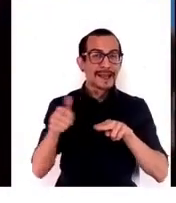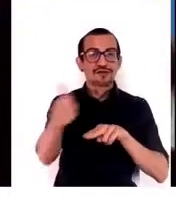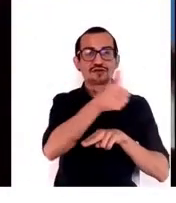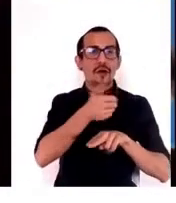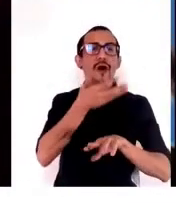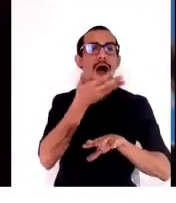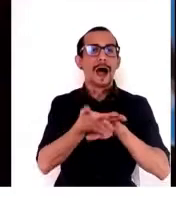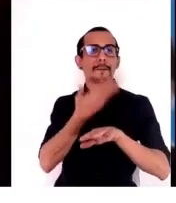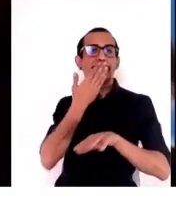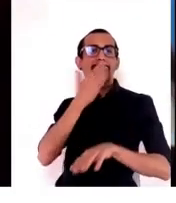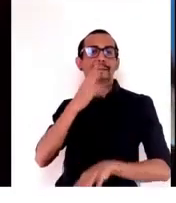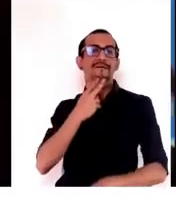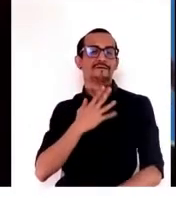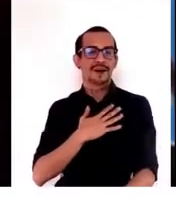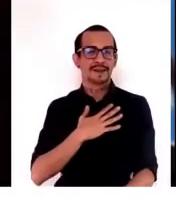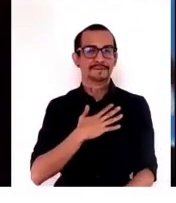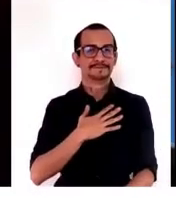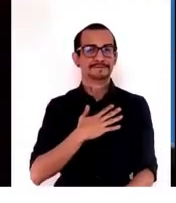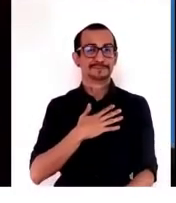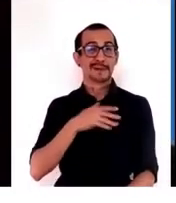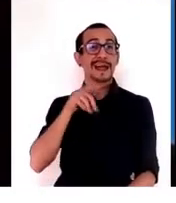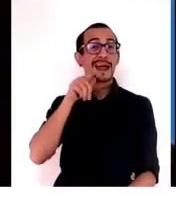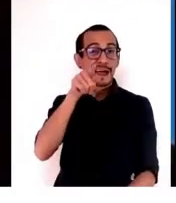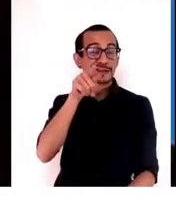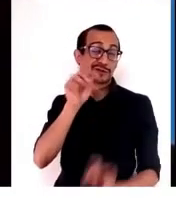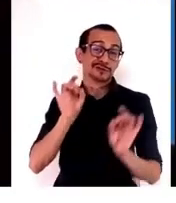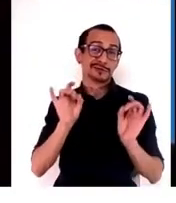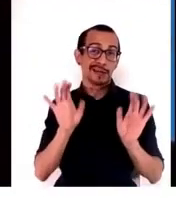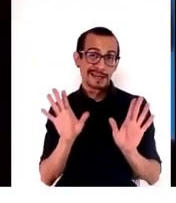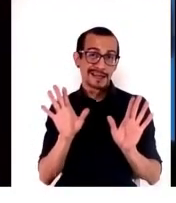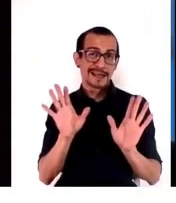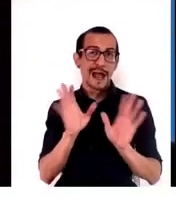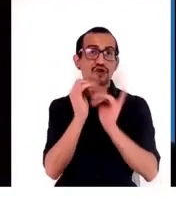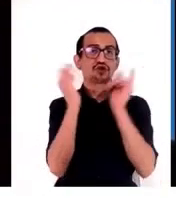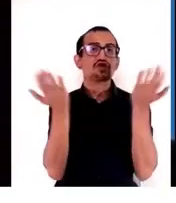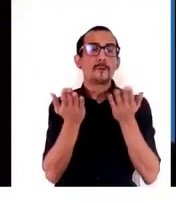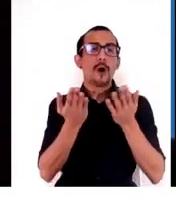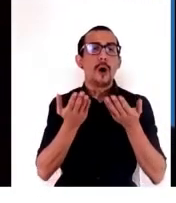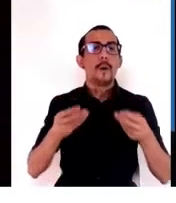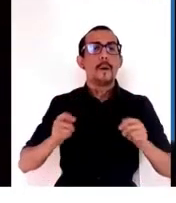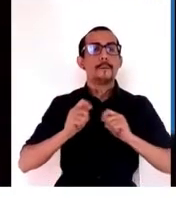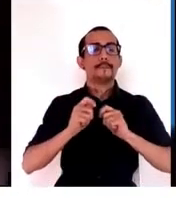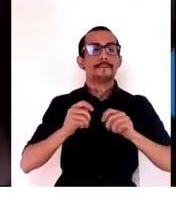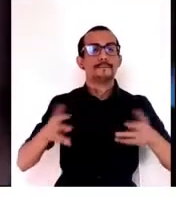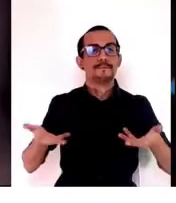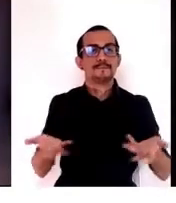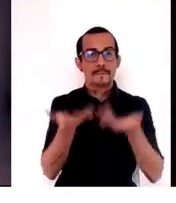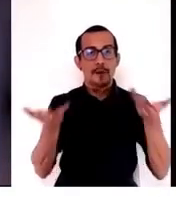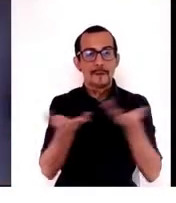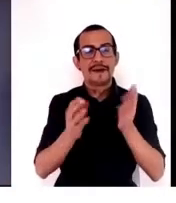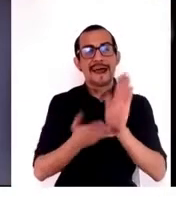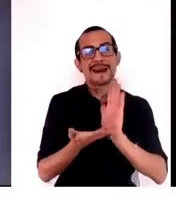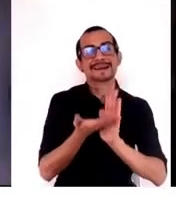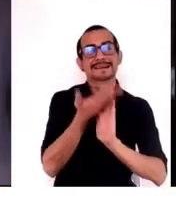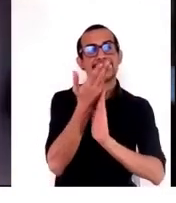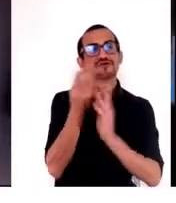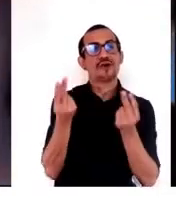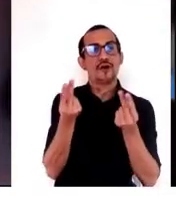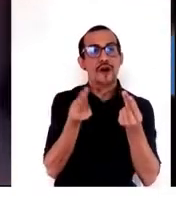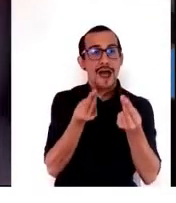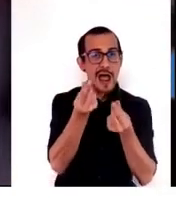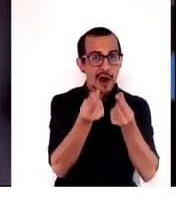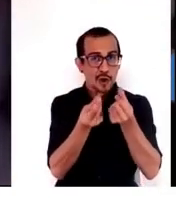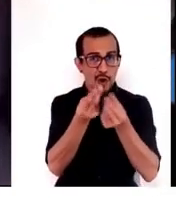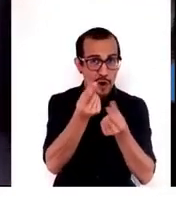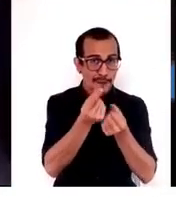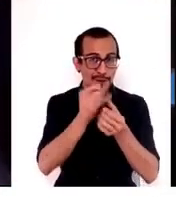mejor la vida. Y eso sería vía promover el crecimiento económico inclusivo mediante la